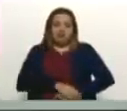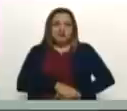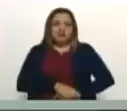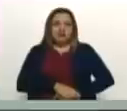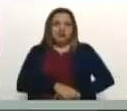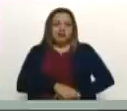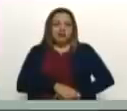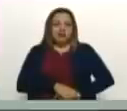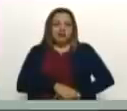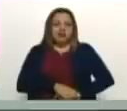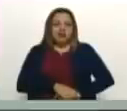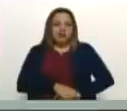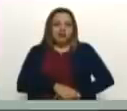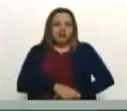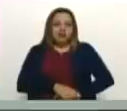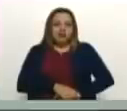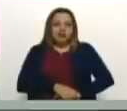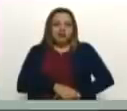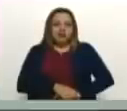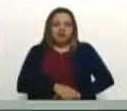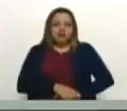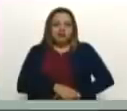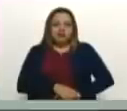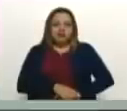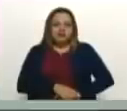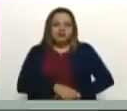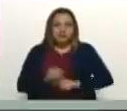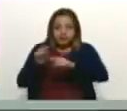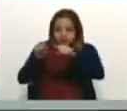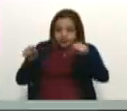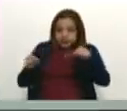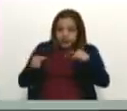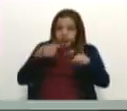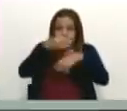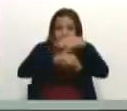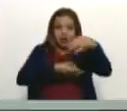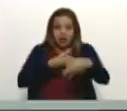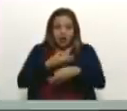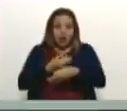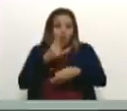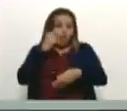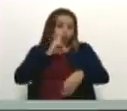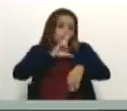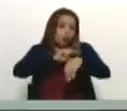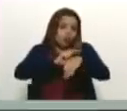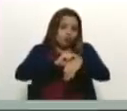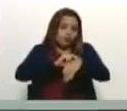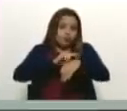Así que esto que dice el doctor Jorge Rodríguez, el plenipotencial, contrario,